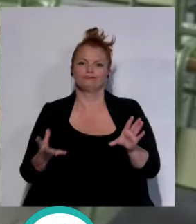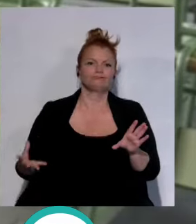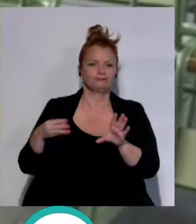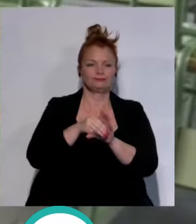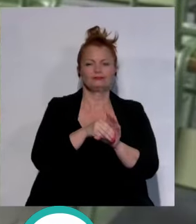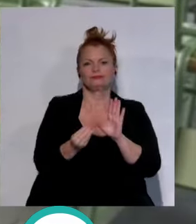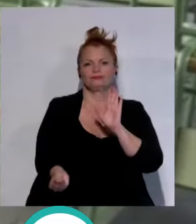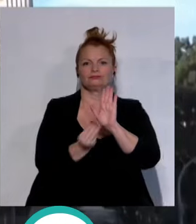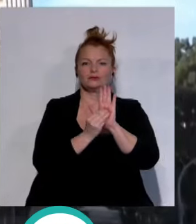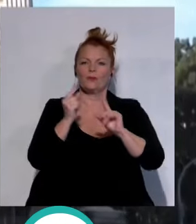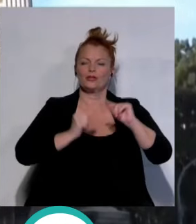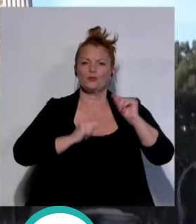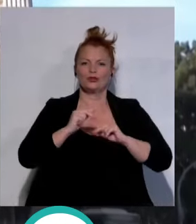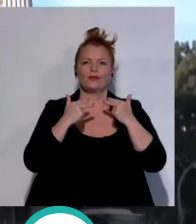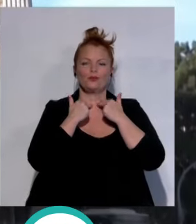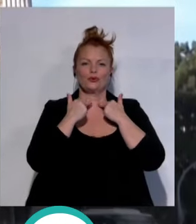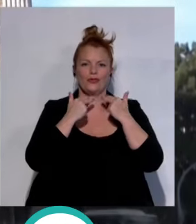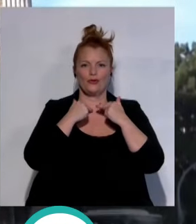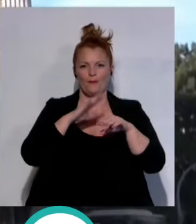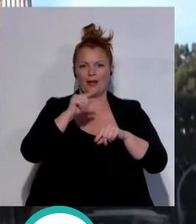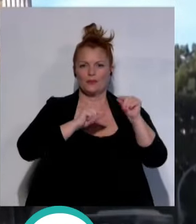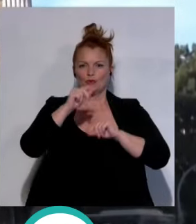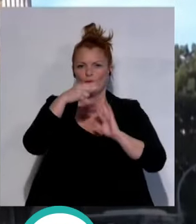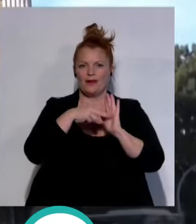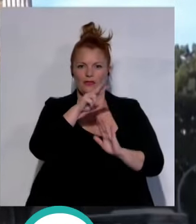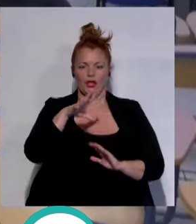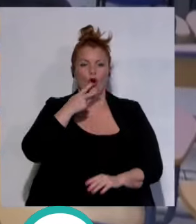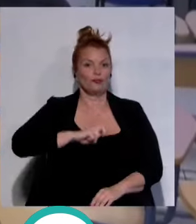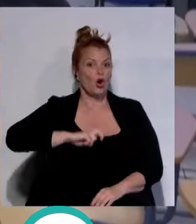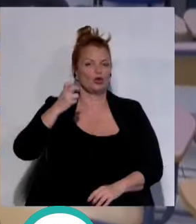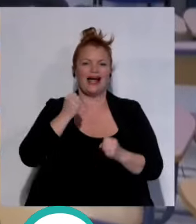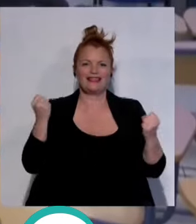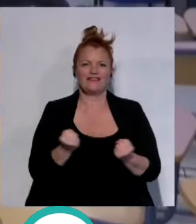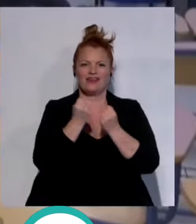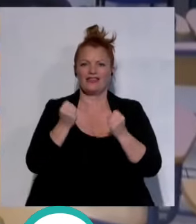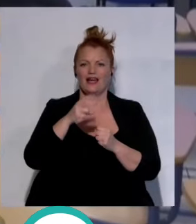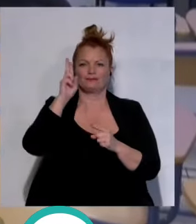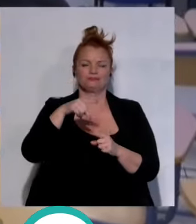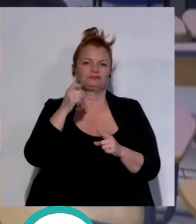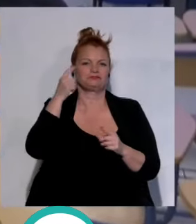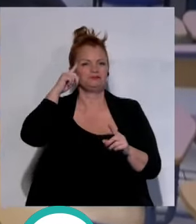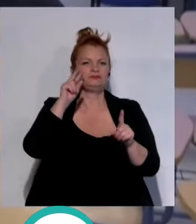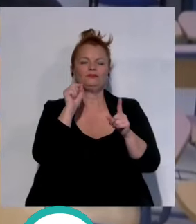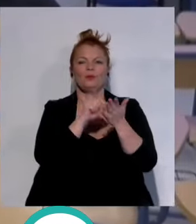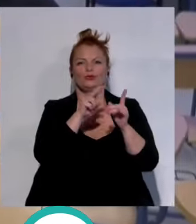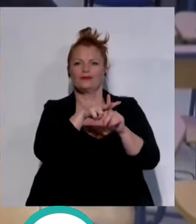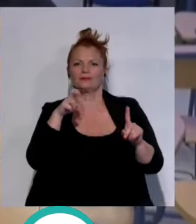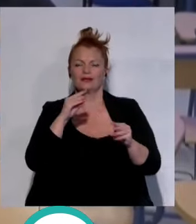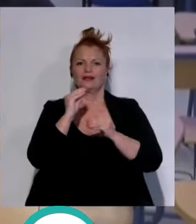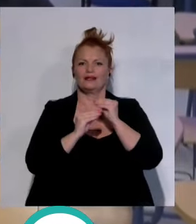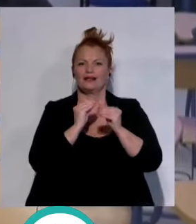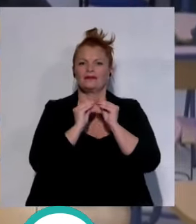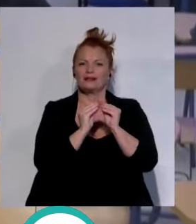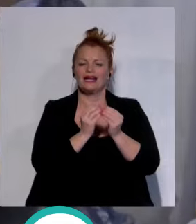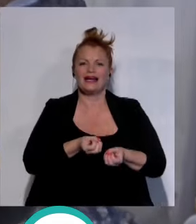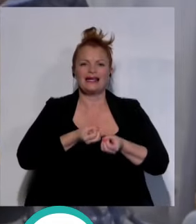presupuestos de la diputación para 2025. Otra actividad tendrá una perspectiva intergeneracional planteándose la elaboración de